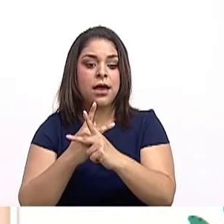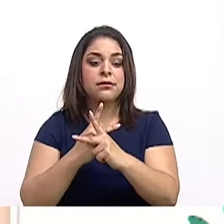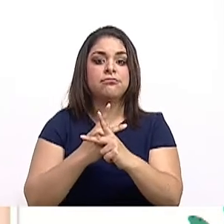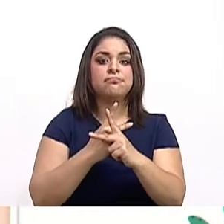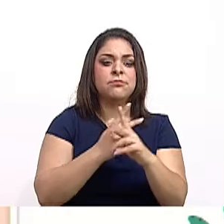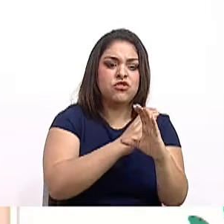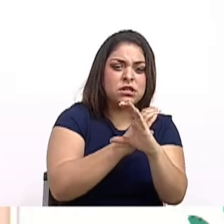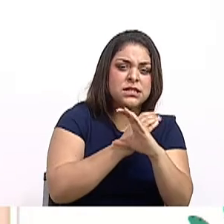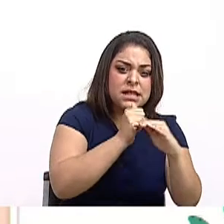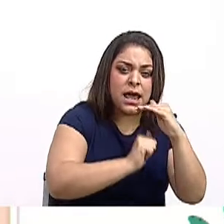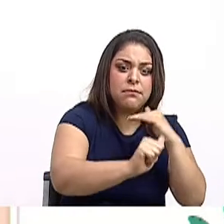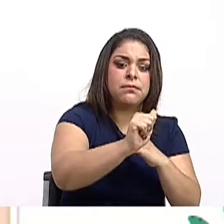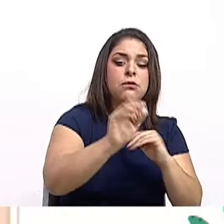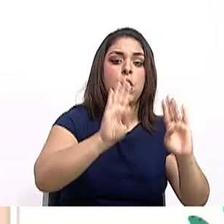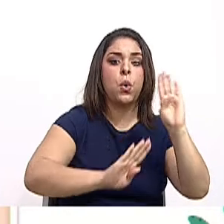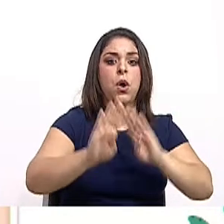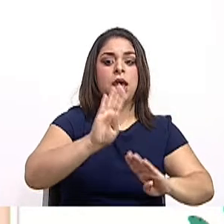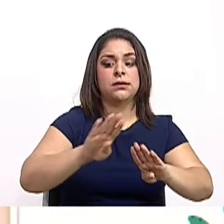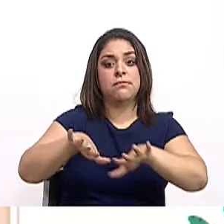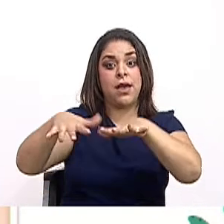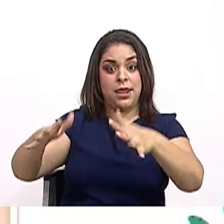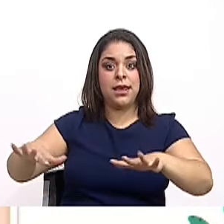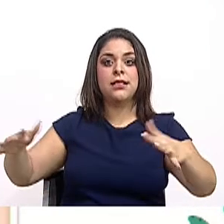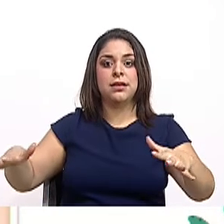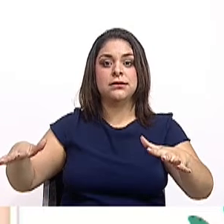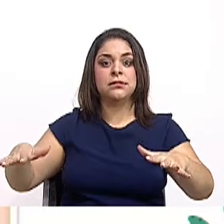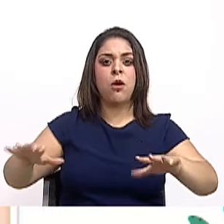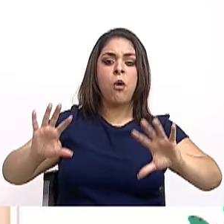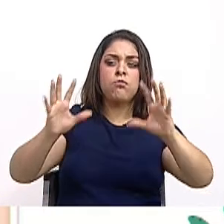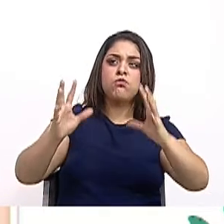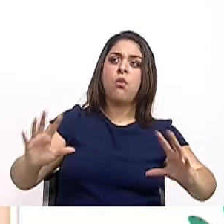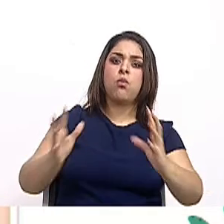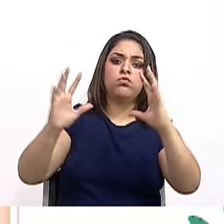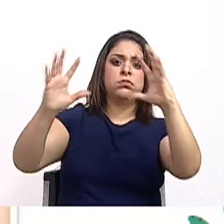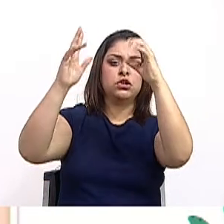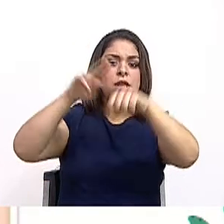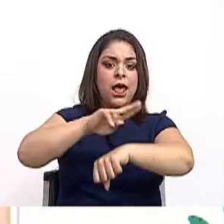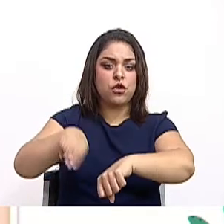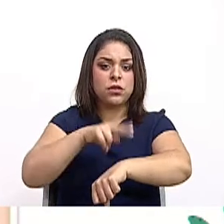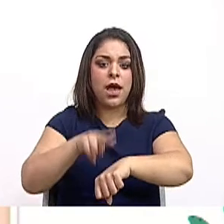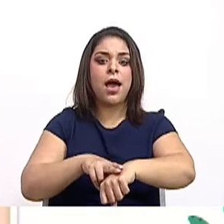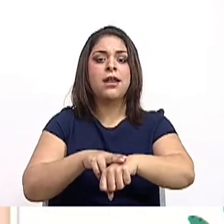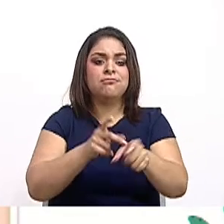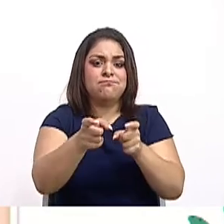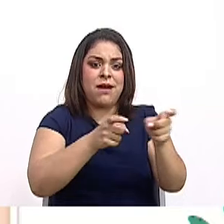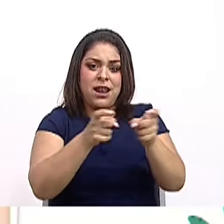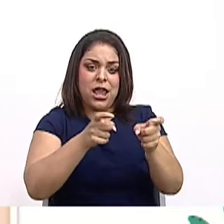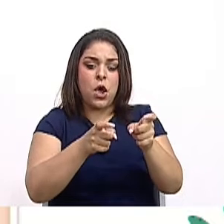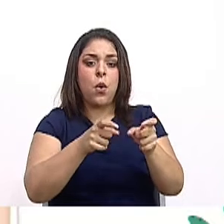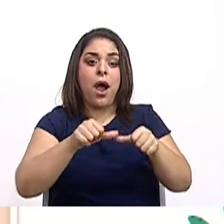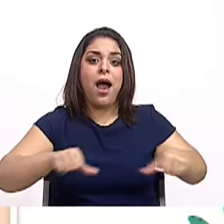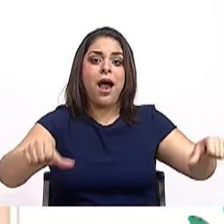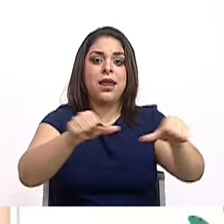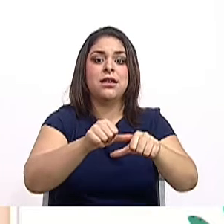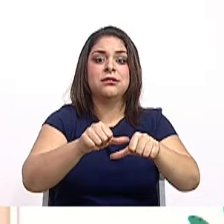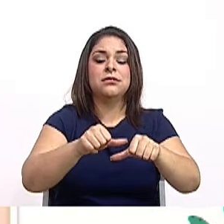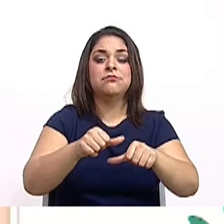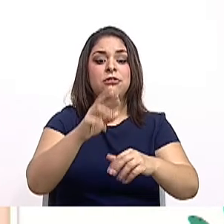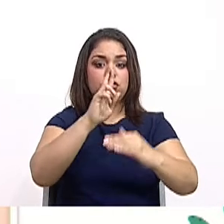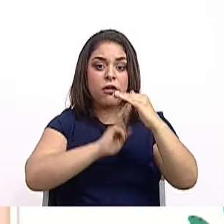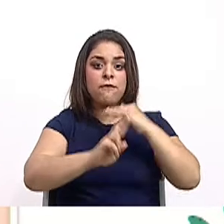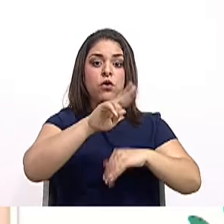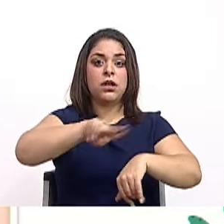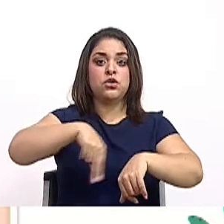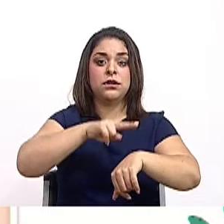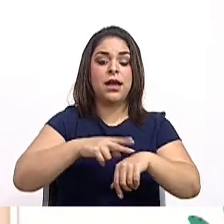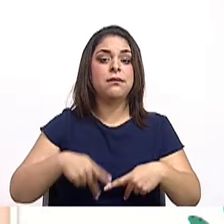marinas, monumentos naturales, áreas marinas de manejo, refugios nacionales de vida silvestre, los cuales pueden ser